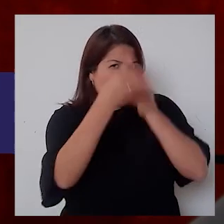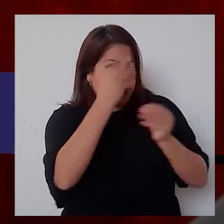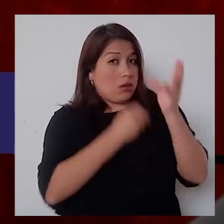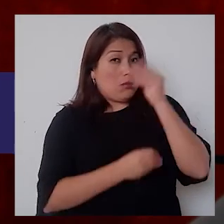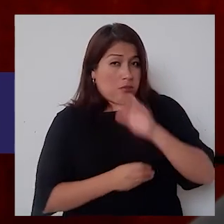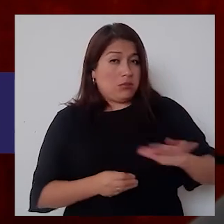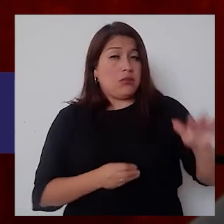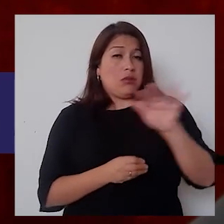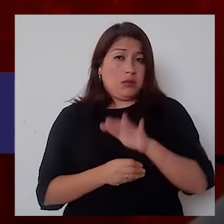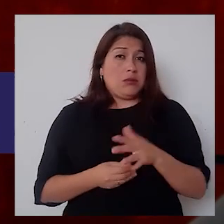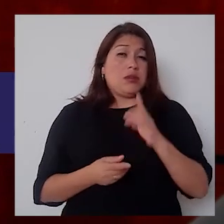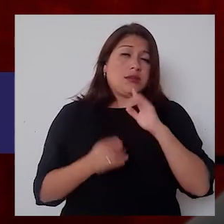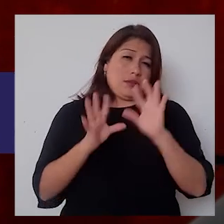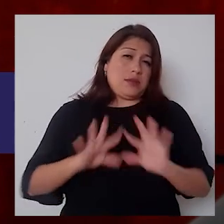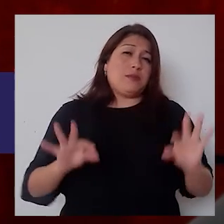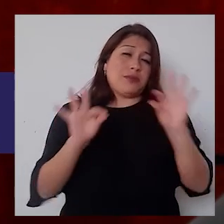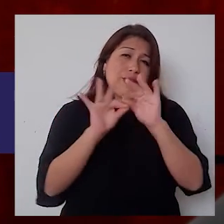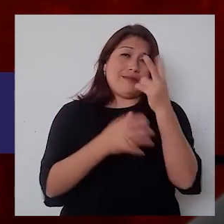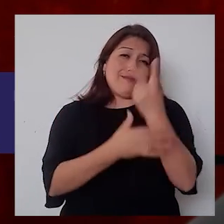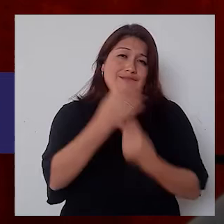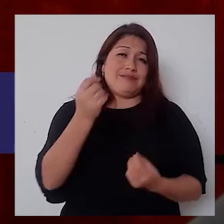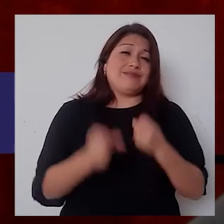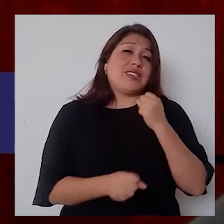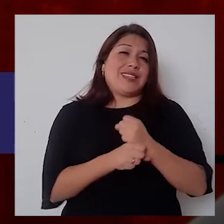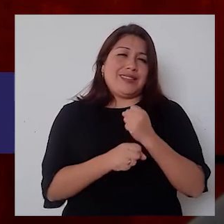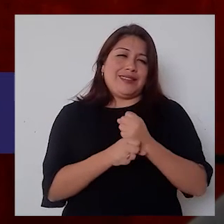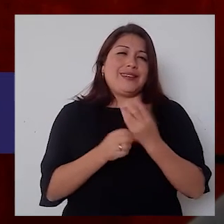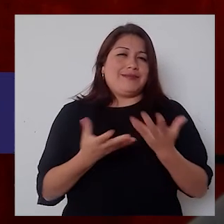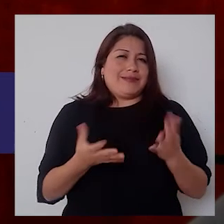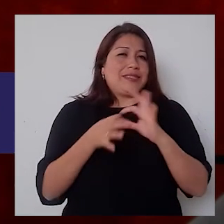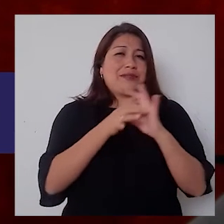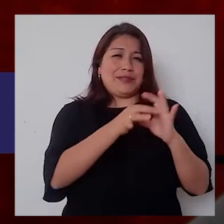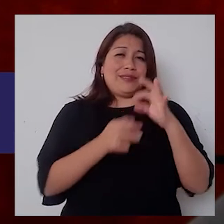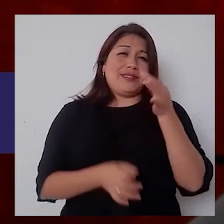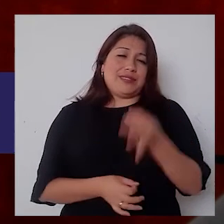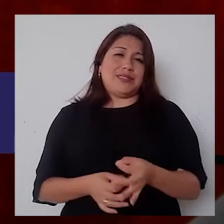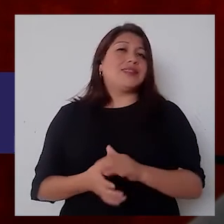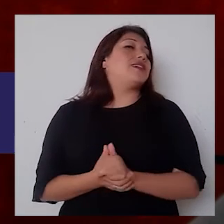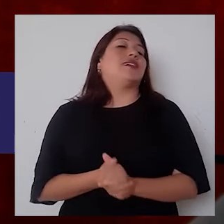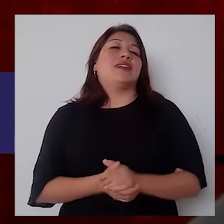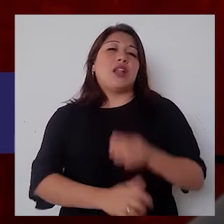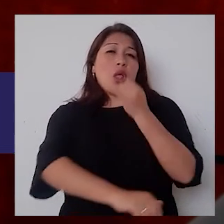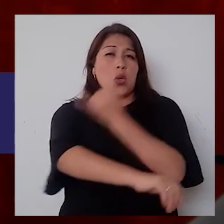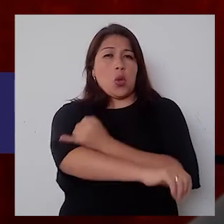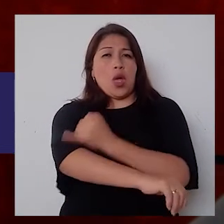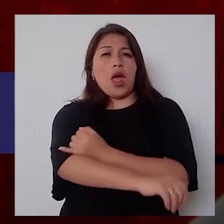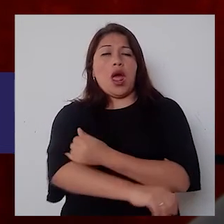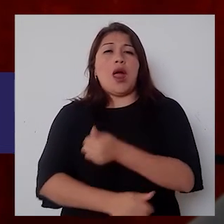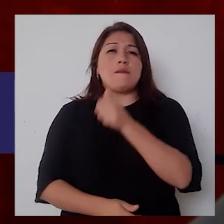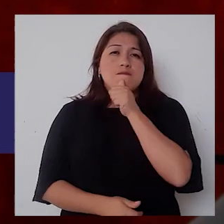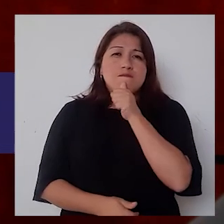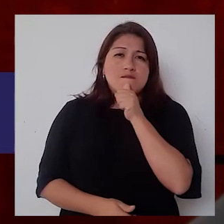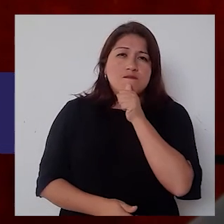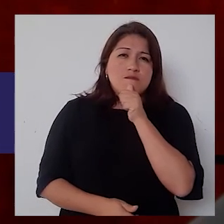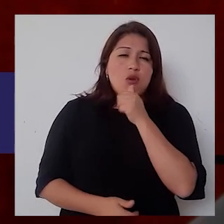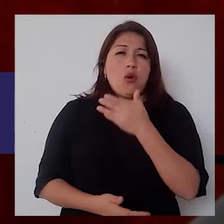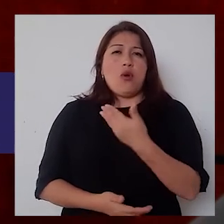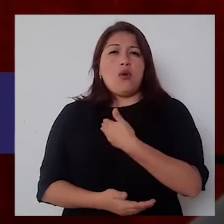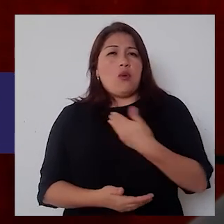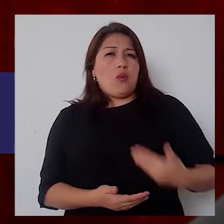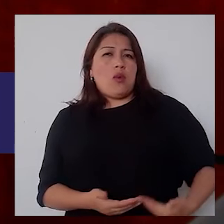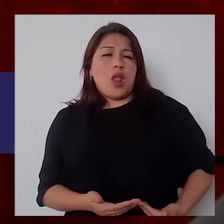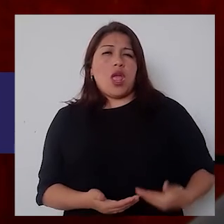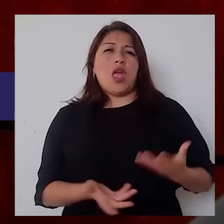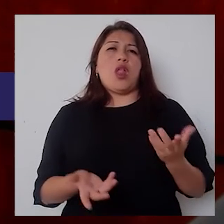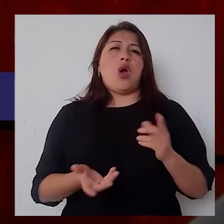es mutuamente necesario. Es importante entonces el trabajo articulado y que ya no las instituciones públicas o del Estado trabajen independientemente.